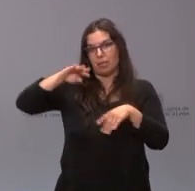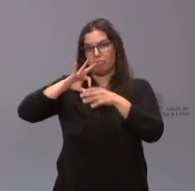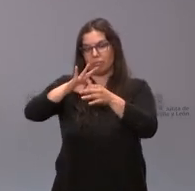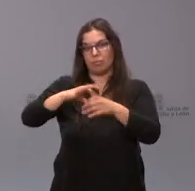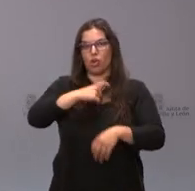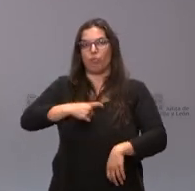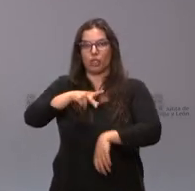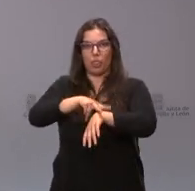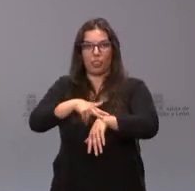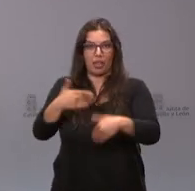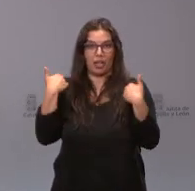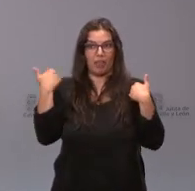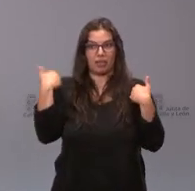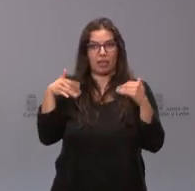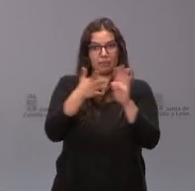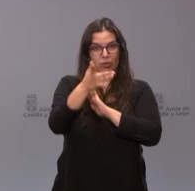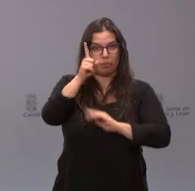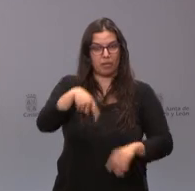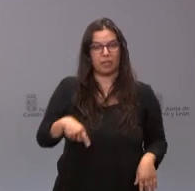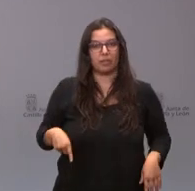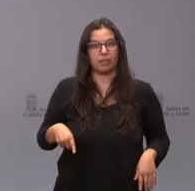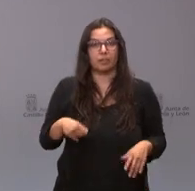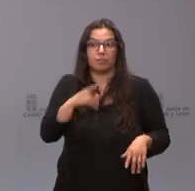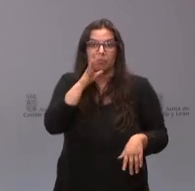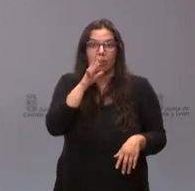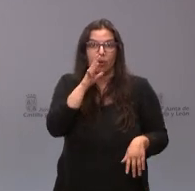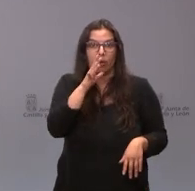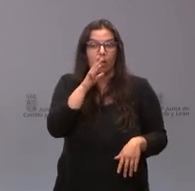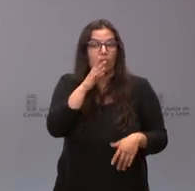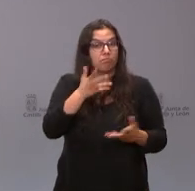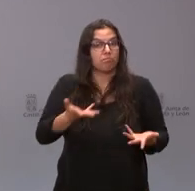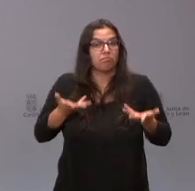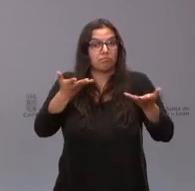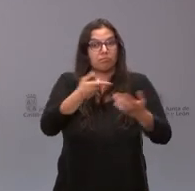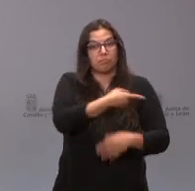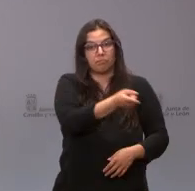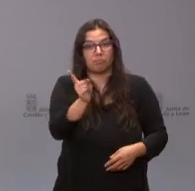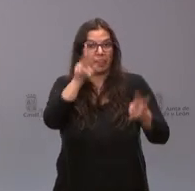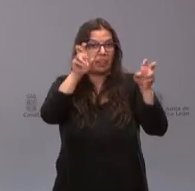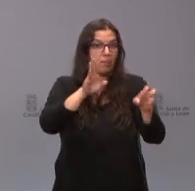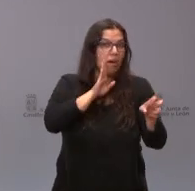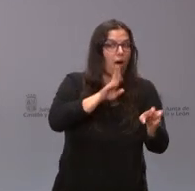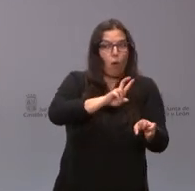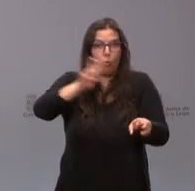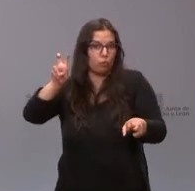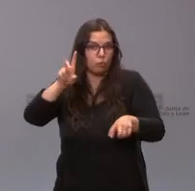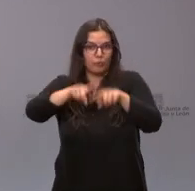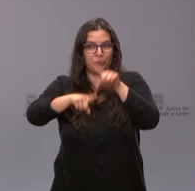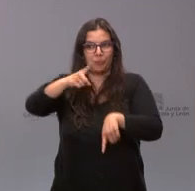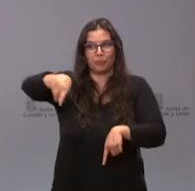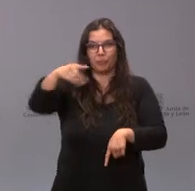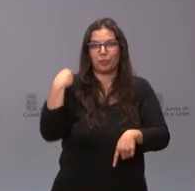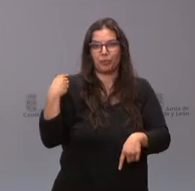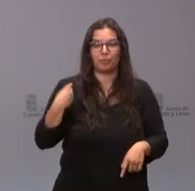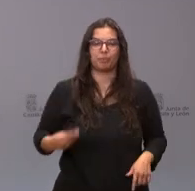comisión delegada que les acabo de relatar y estoy a la espera y a su disposición sobre estos asuntos o sobre cualquiera que estime en oportuno formular.